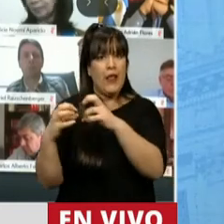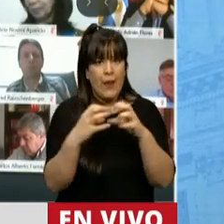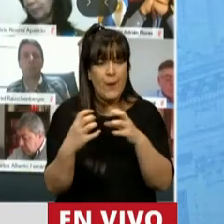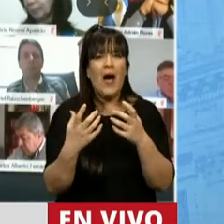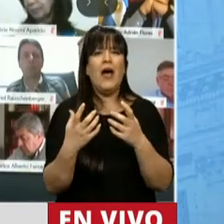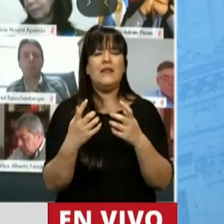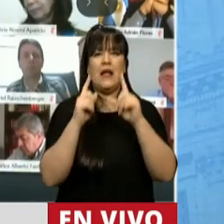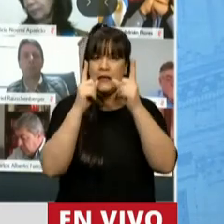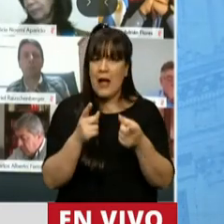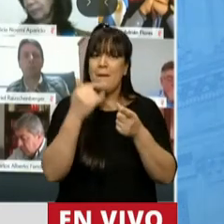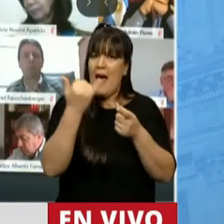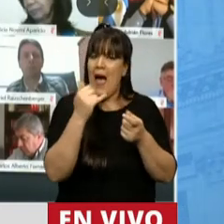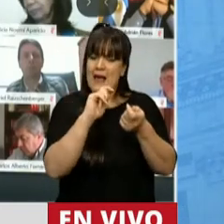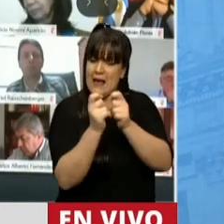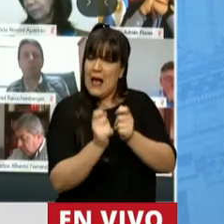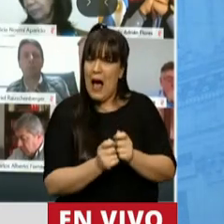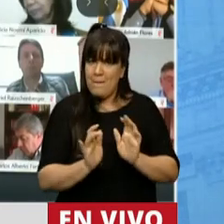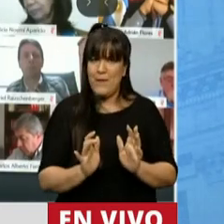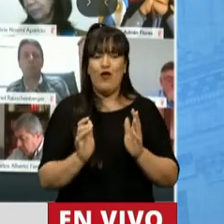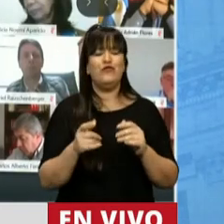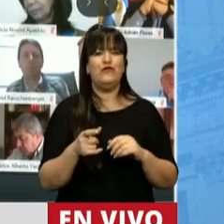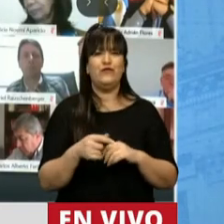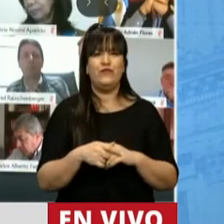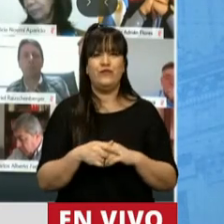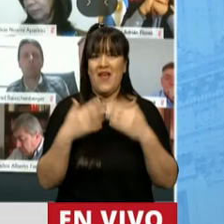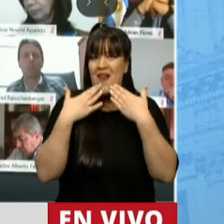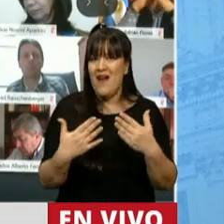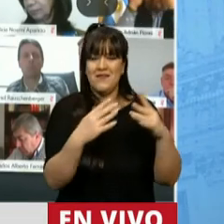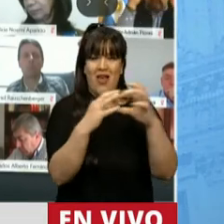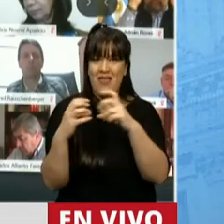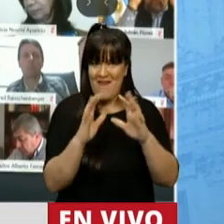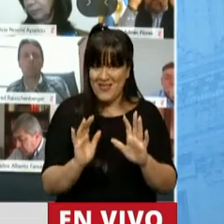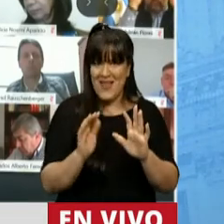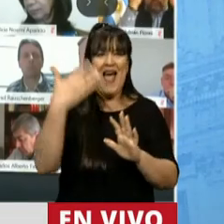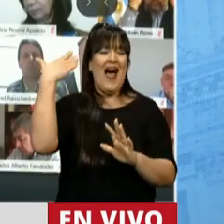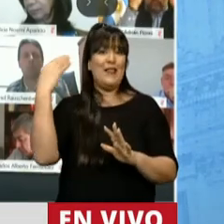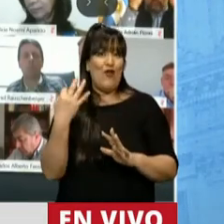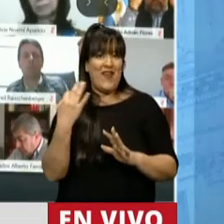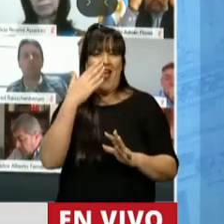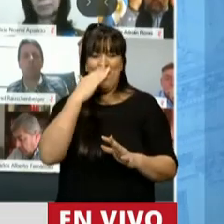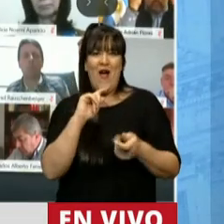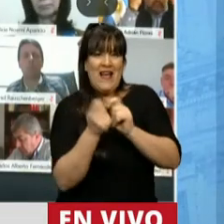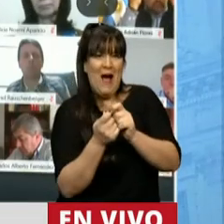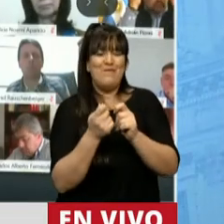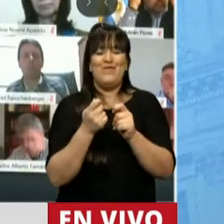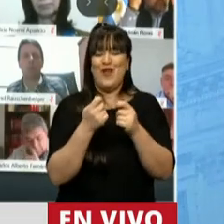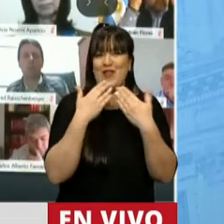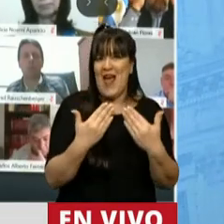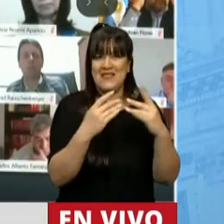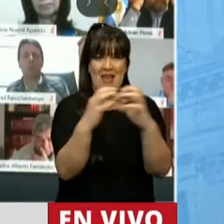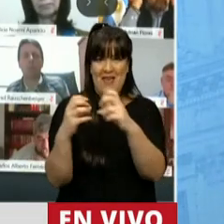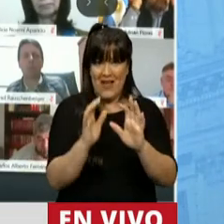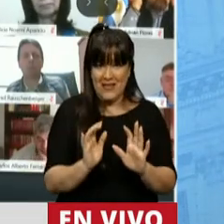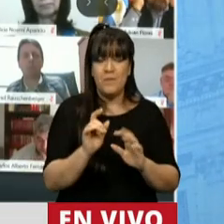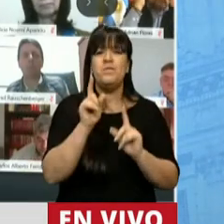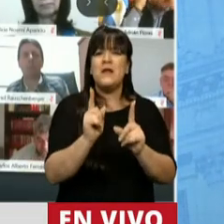función de eso se han introducido en el proyecto original. En primer lugar, voy a referirme al tema